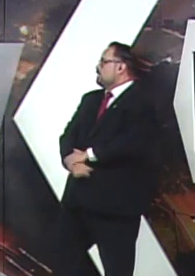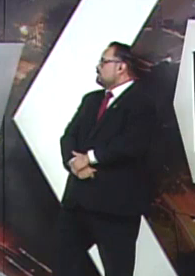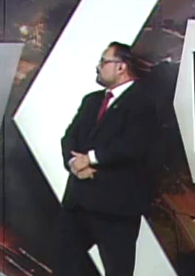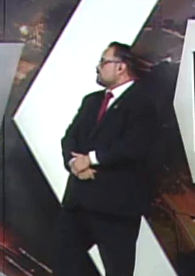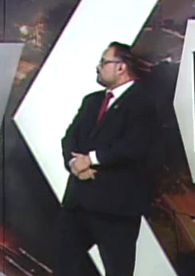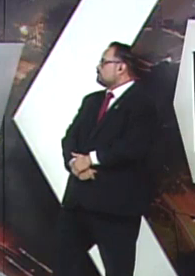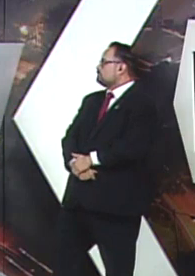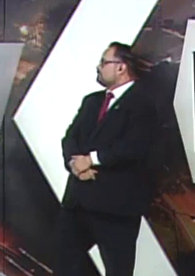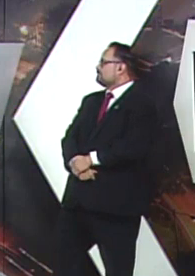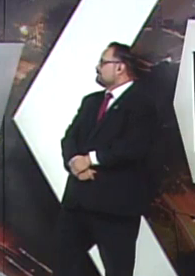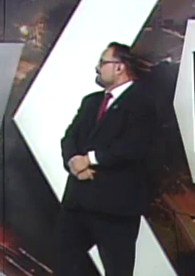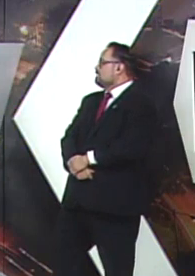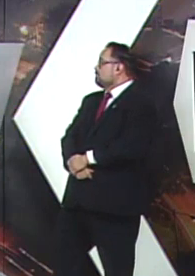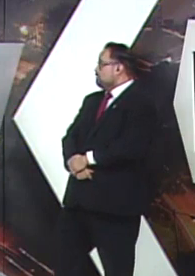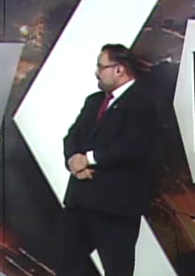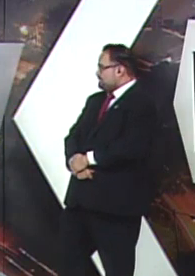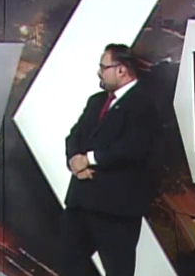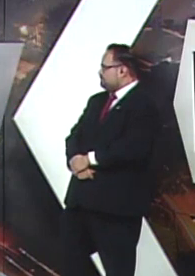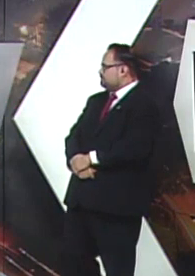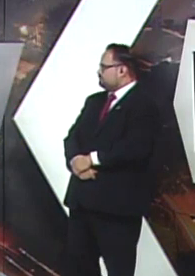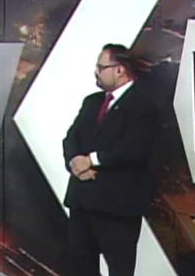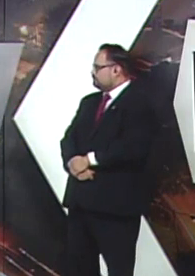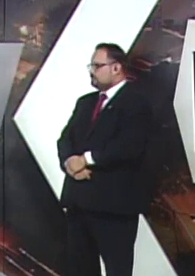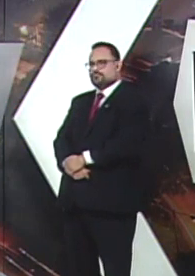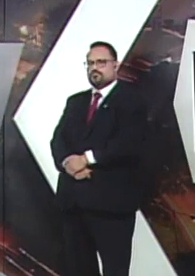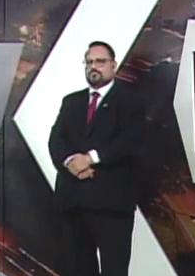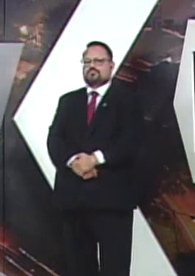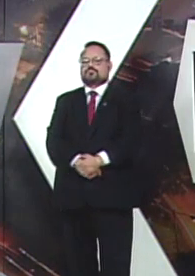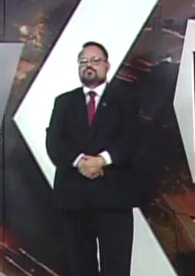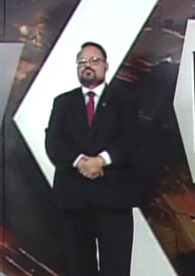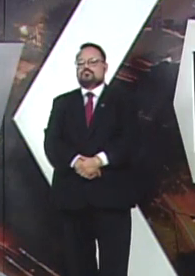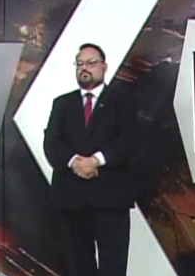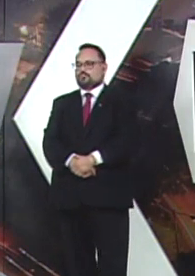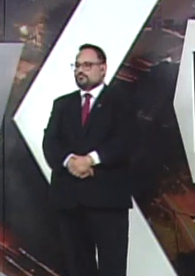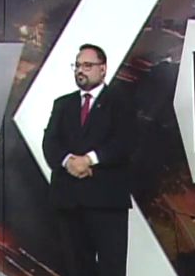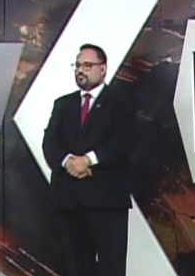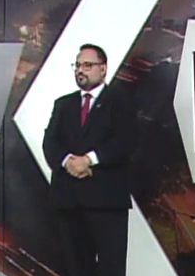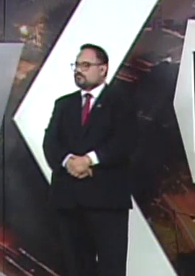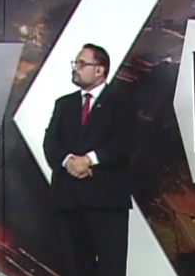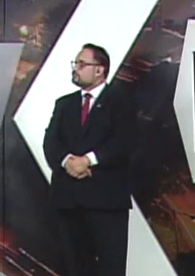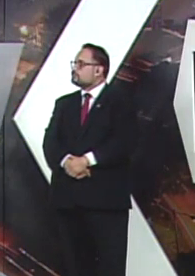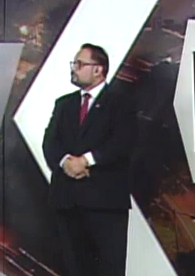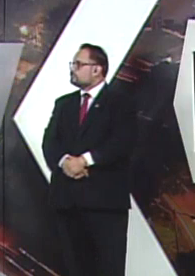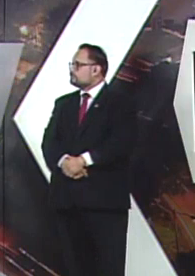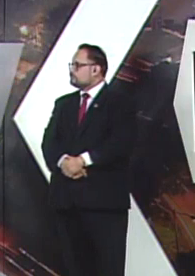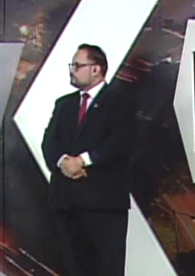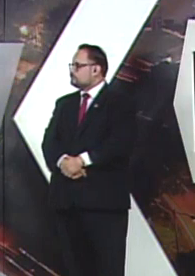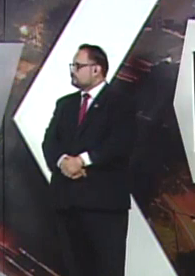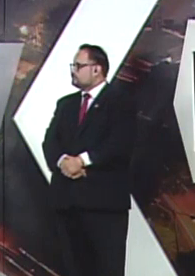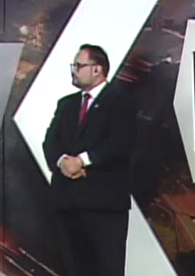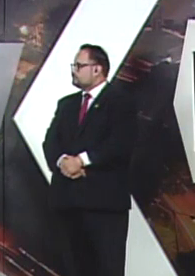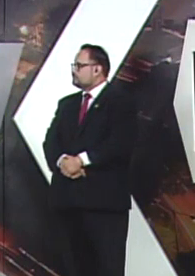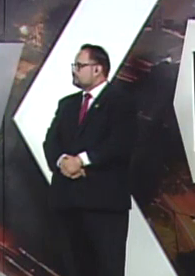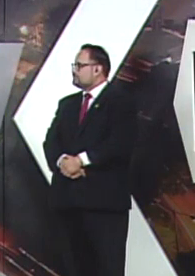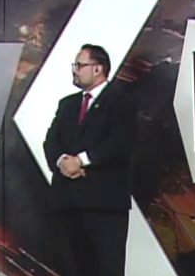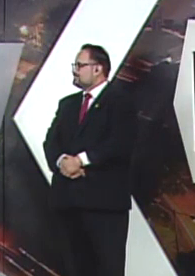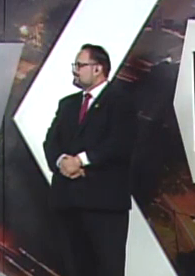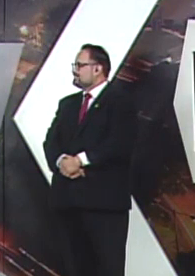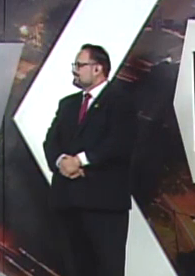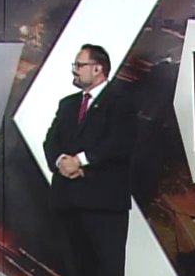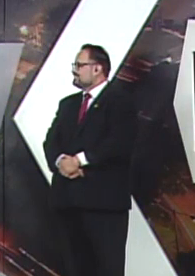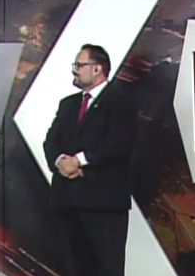días. Vamos a hacer la pausa comercial entonces en este momento y al regresar tenemos la actualización de los casos de COVID-19, la